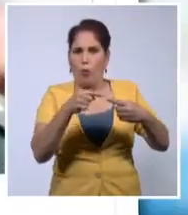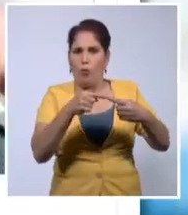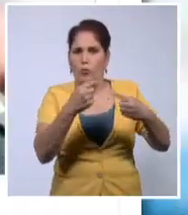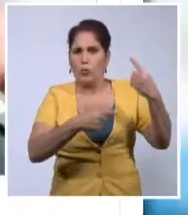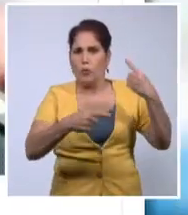denuncia de Universidad de Cuba.